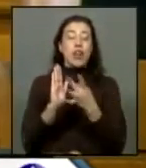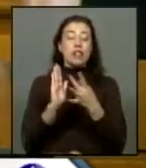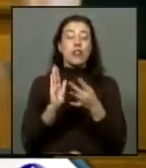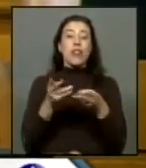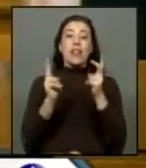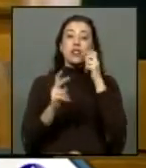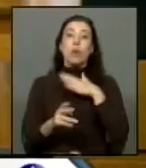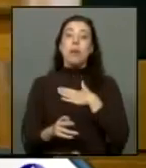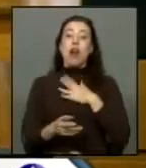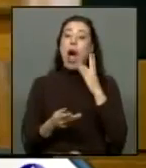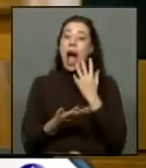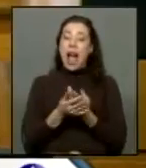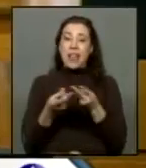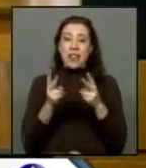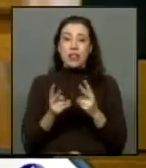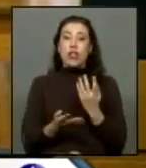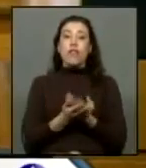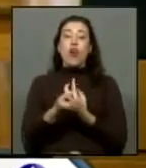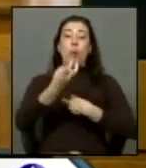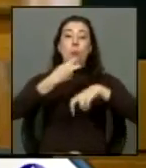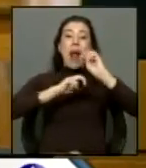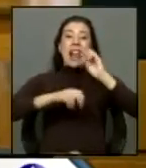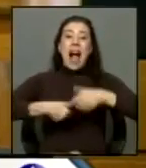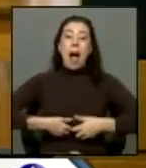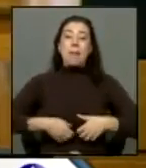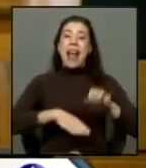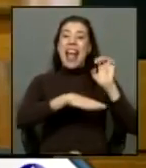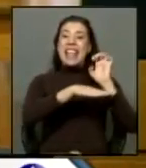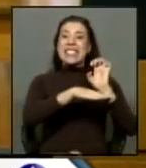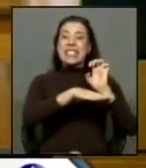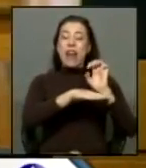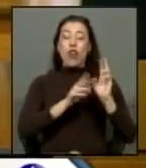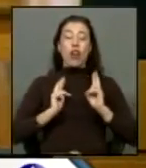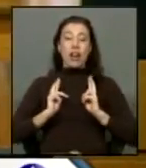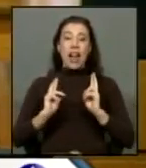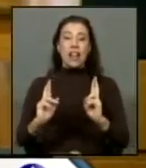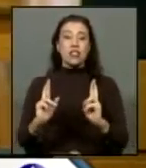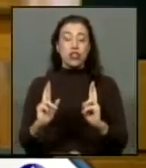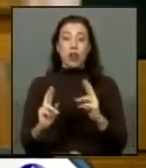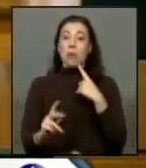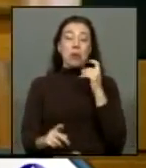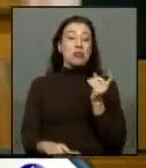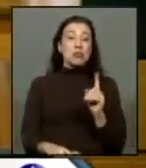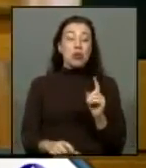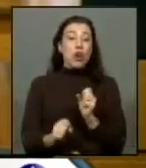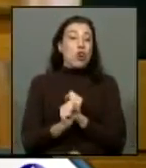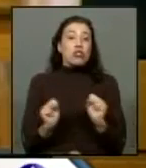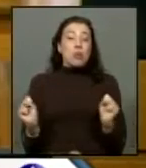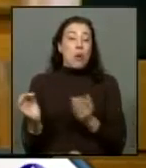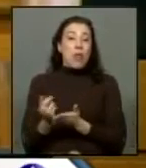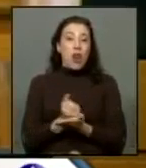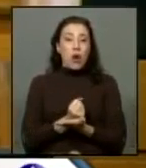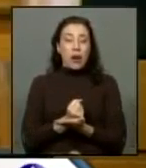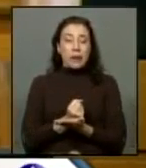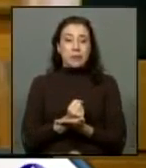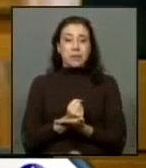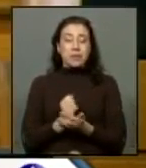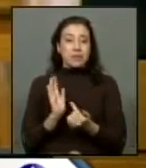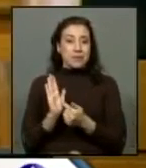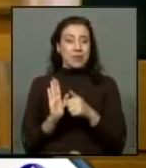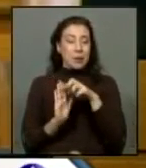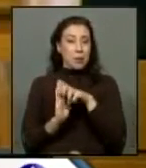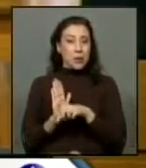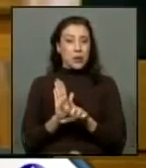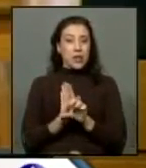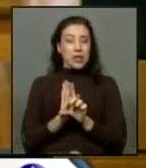tuvo que haber una huelga de hambre para que el estado reaccione de otra manera no podría haber sido porque este proyecto